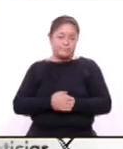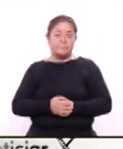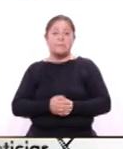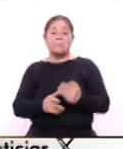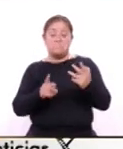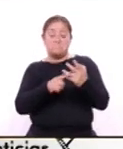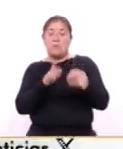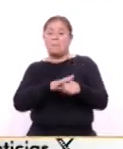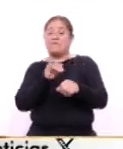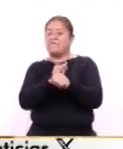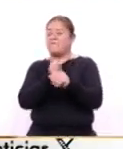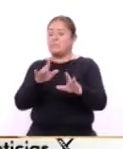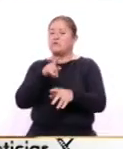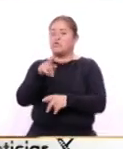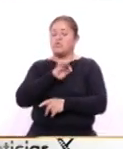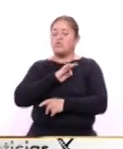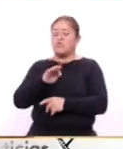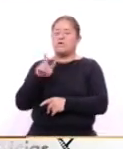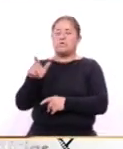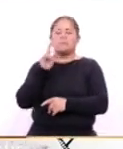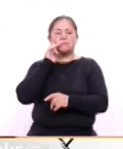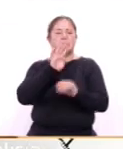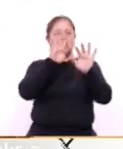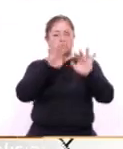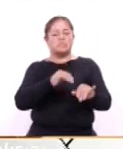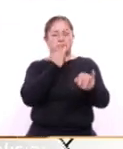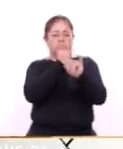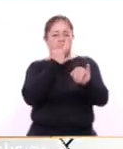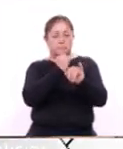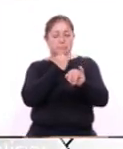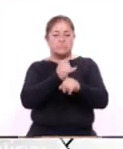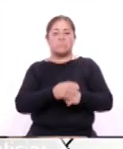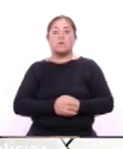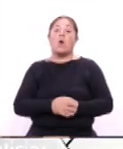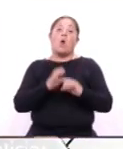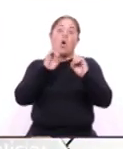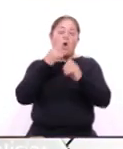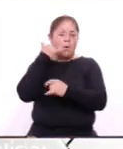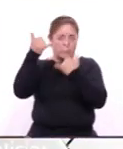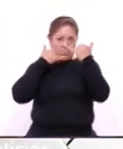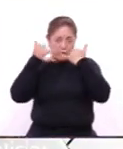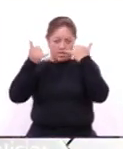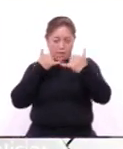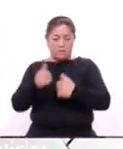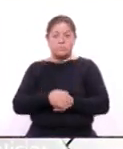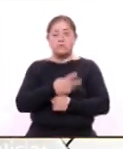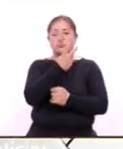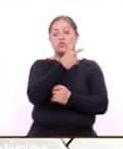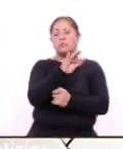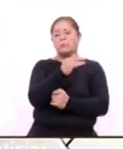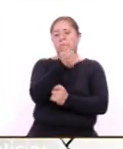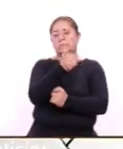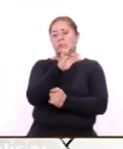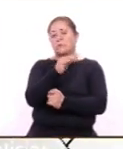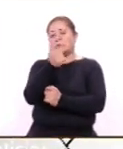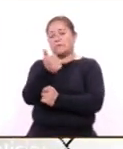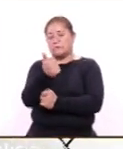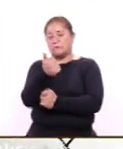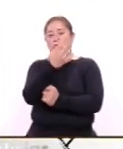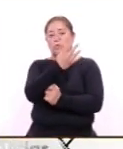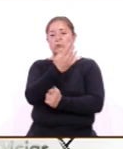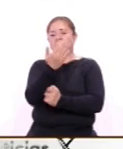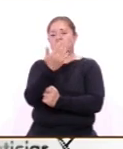las y los interesados pueden consultar la convocatoria en redes sociales o bien comunicarse al número telefónico 246-46